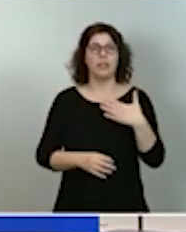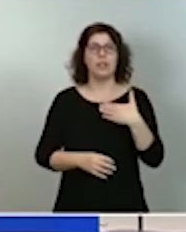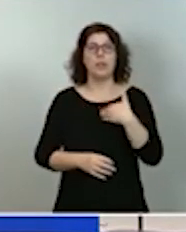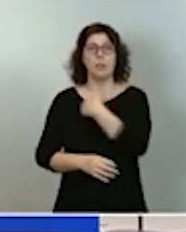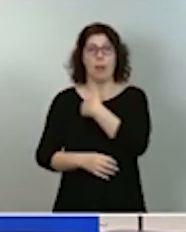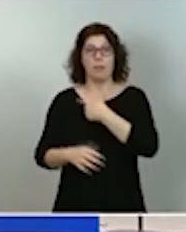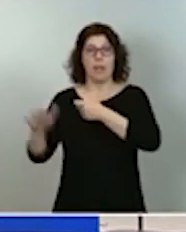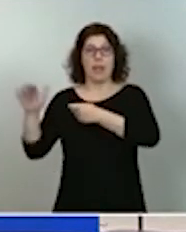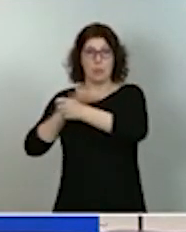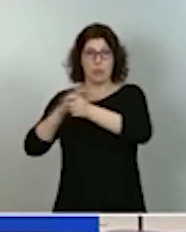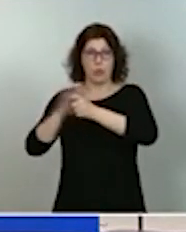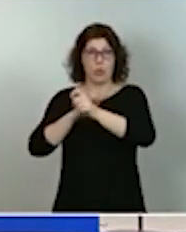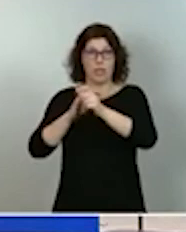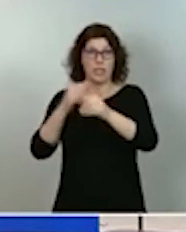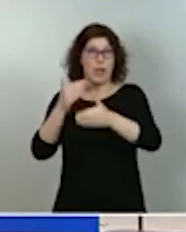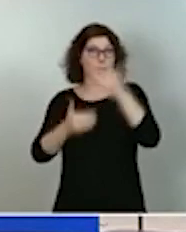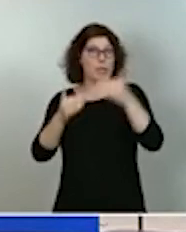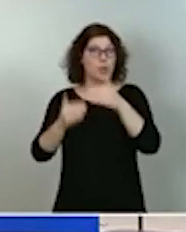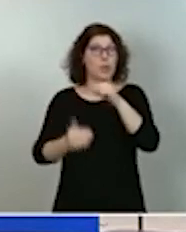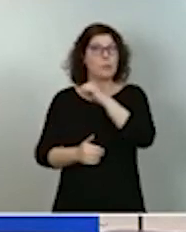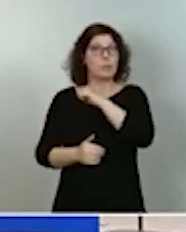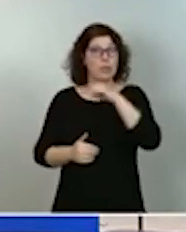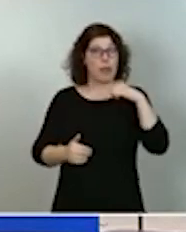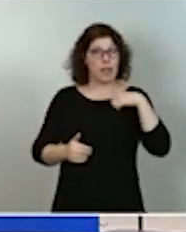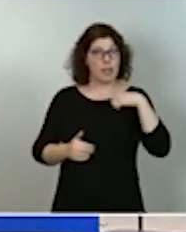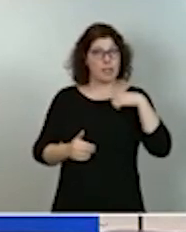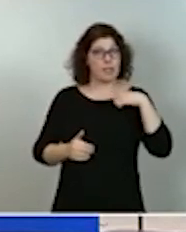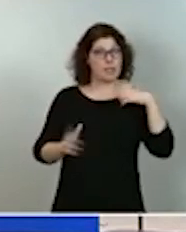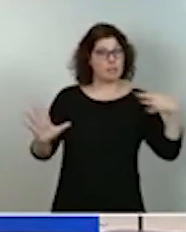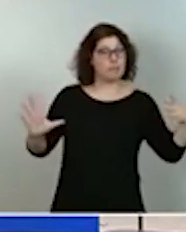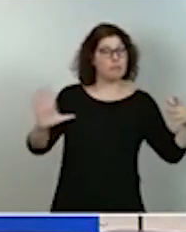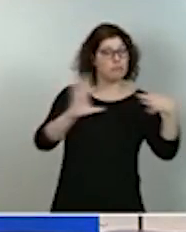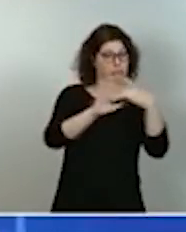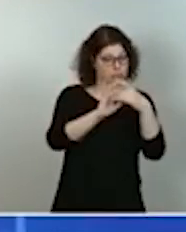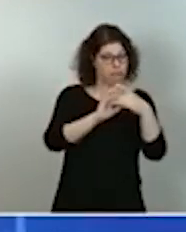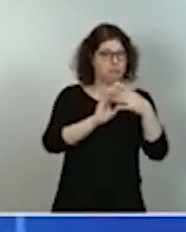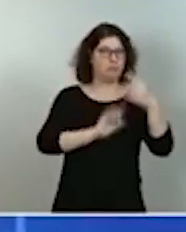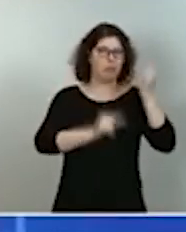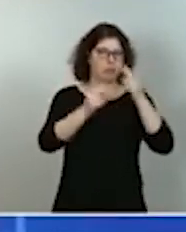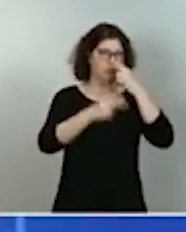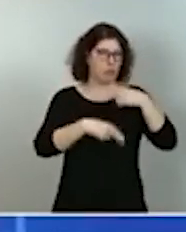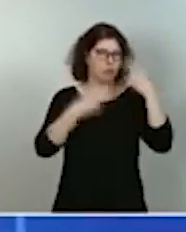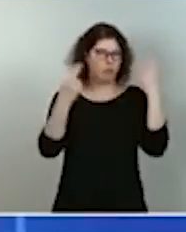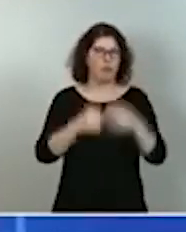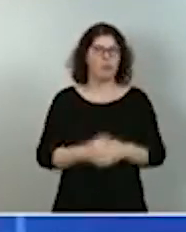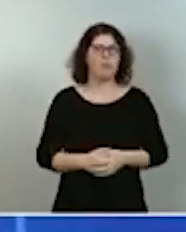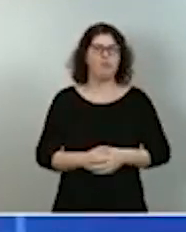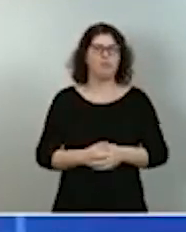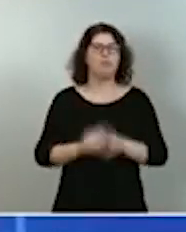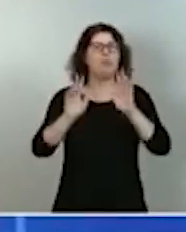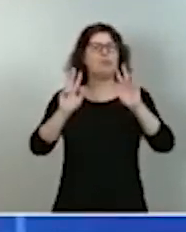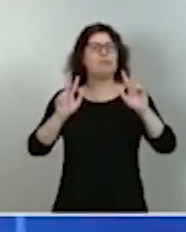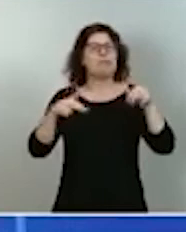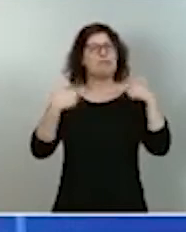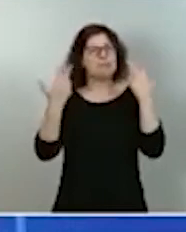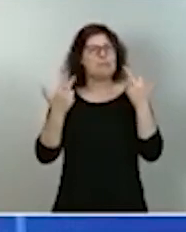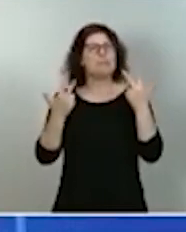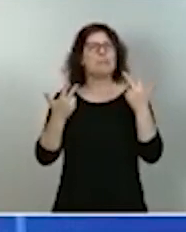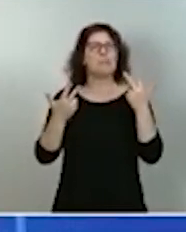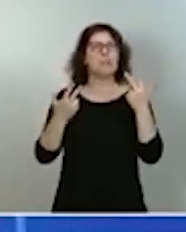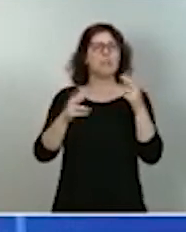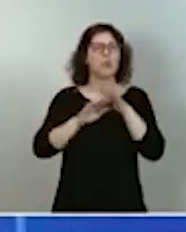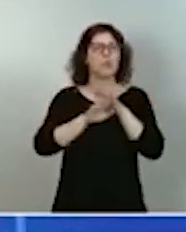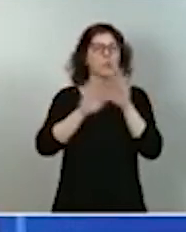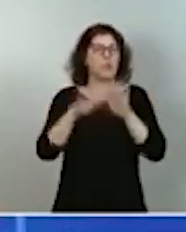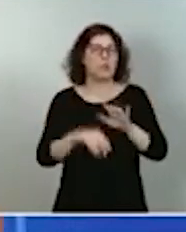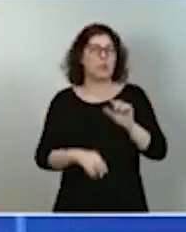emprendedores privados con las señales procedentes del presupuesto público. Pero permítanme dedicar este último minuto,